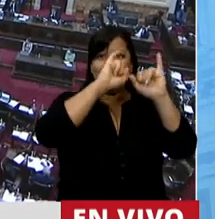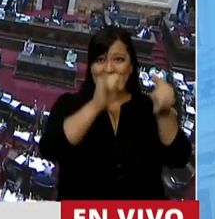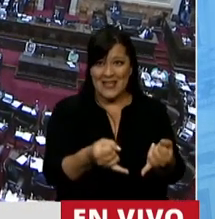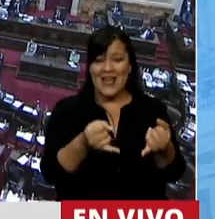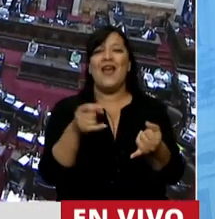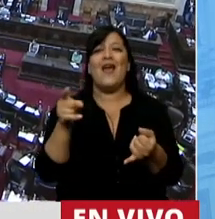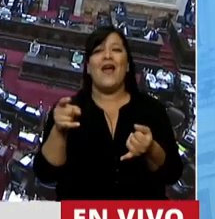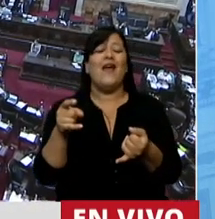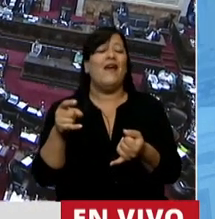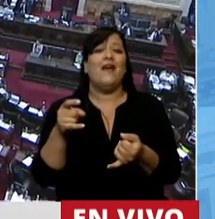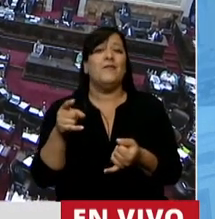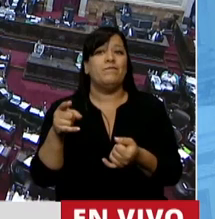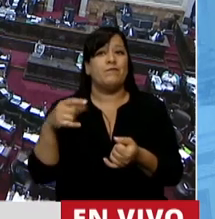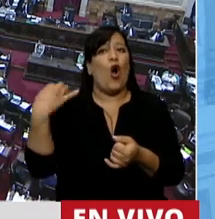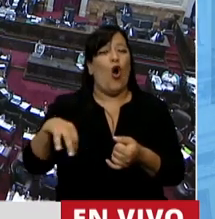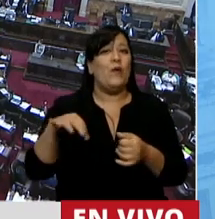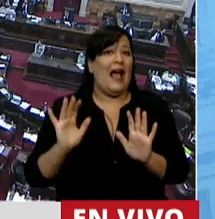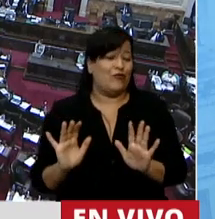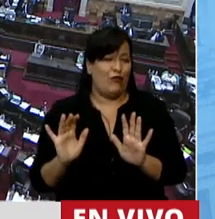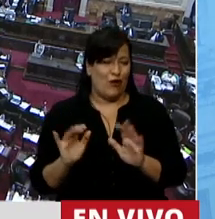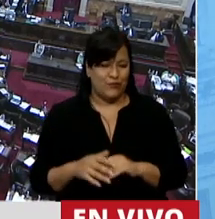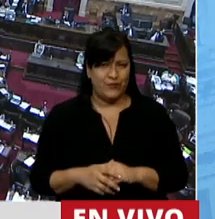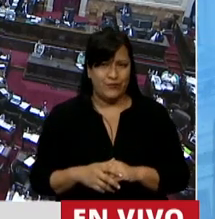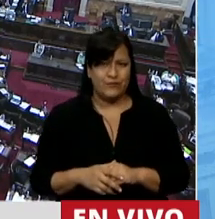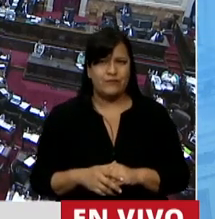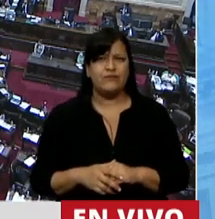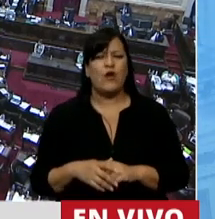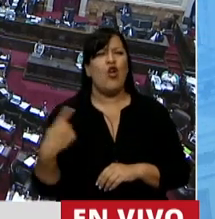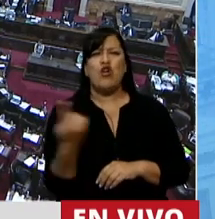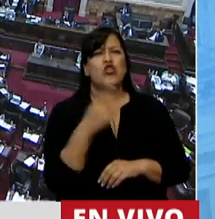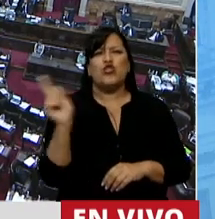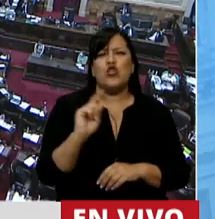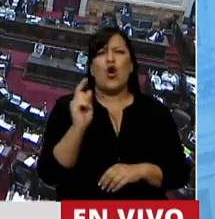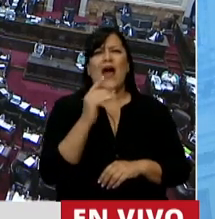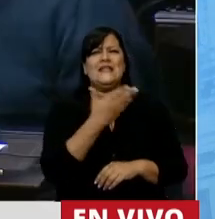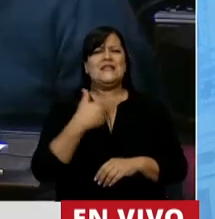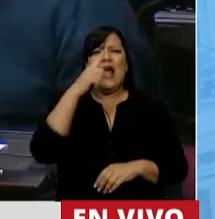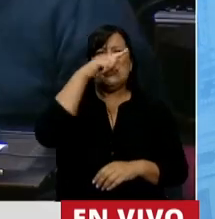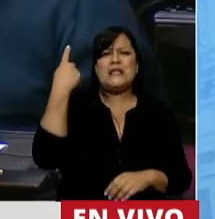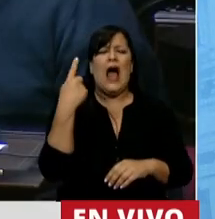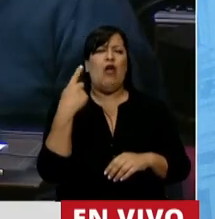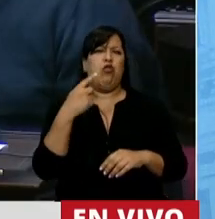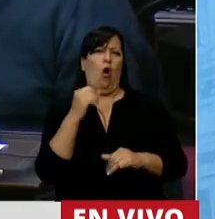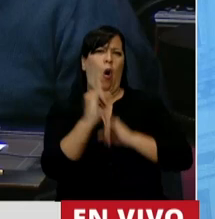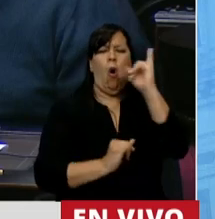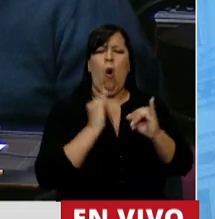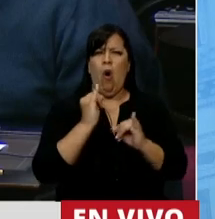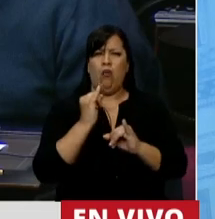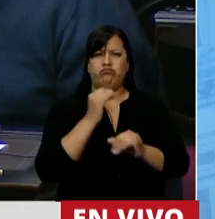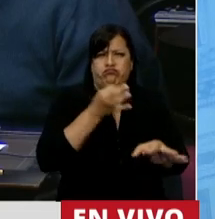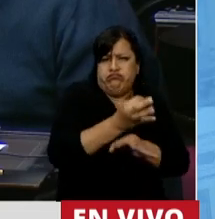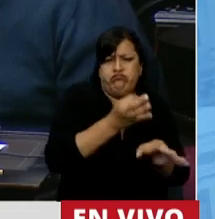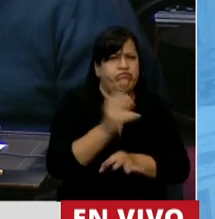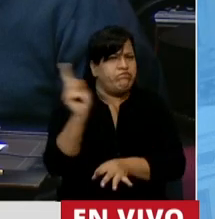obligatoria. Obligatoria. No somos ni un Estado teocrático moral, somos una